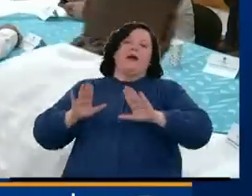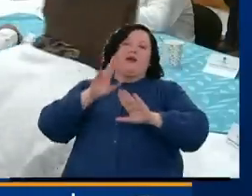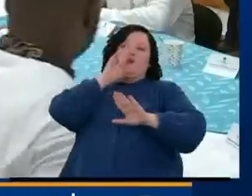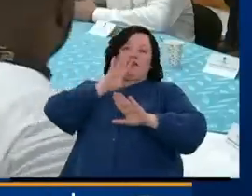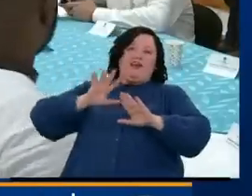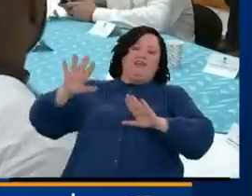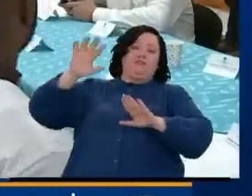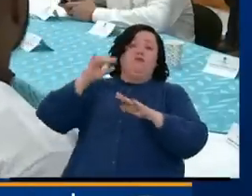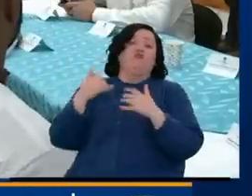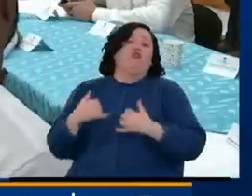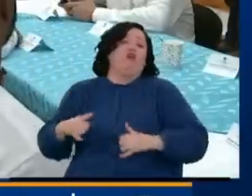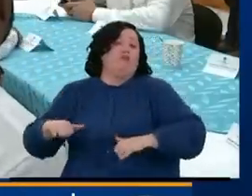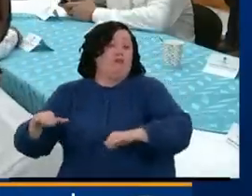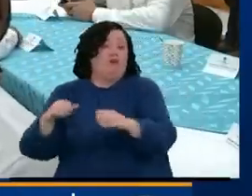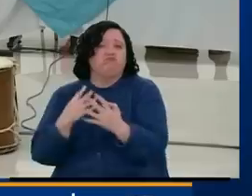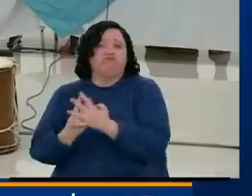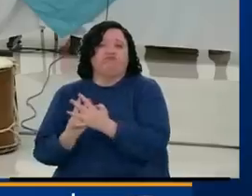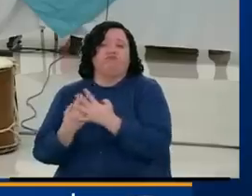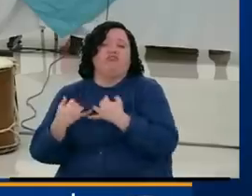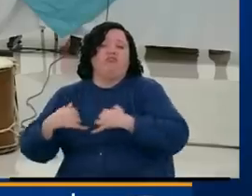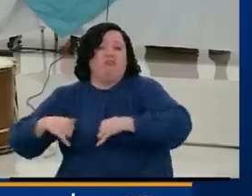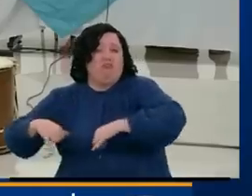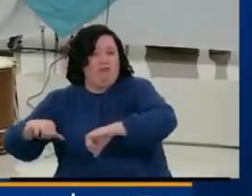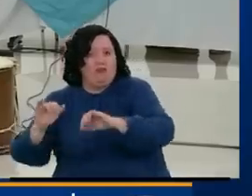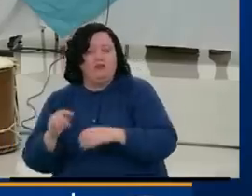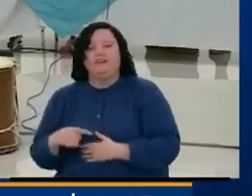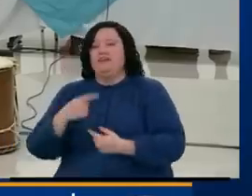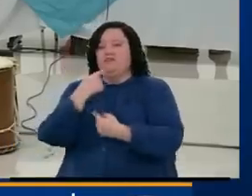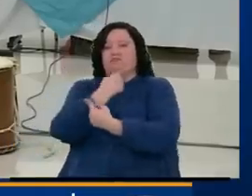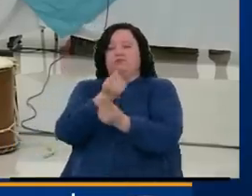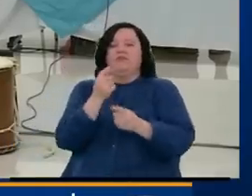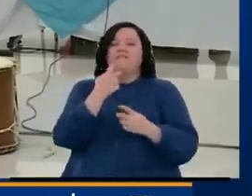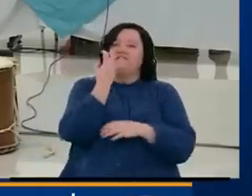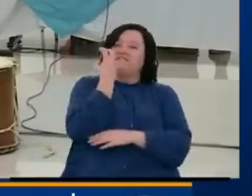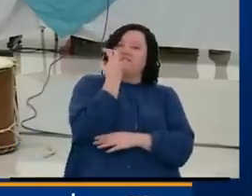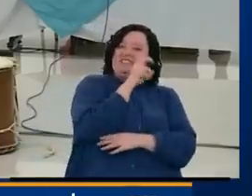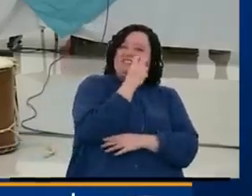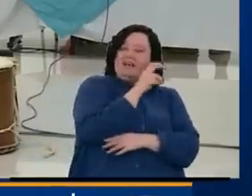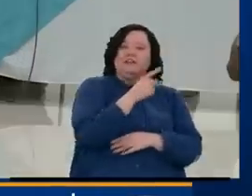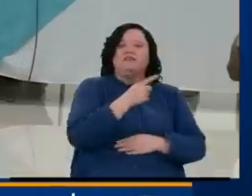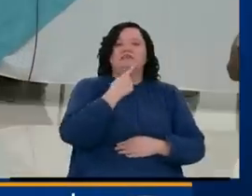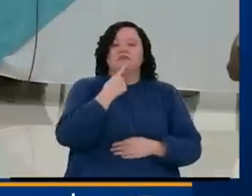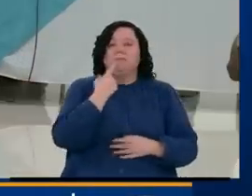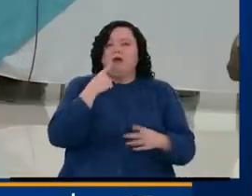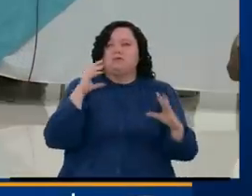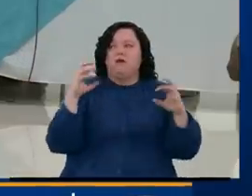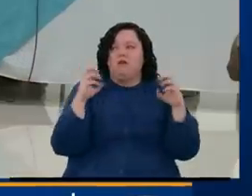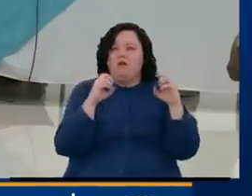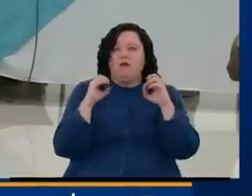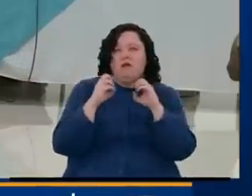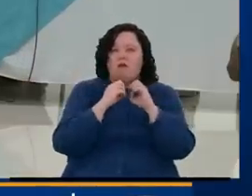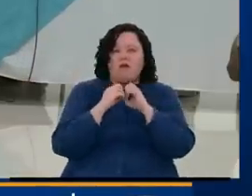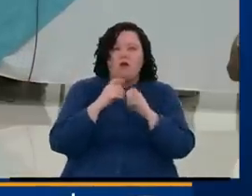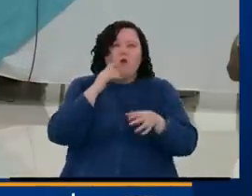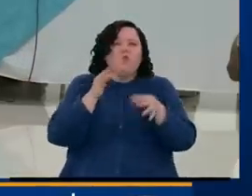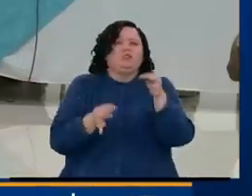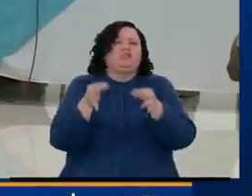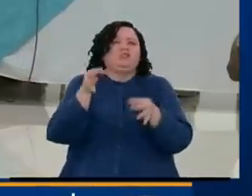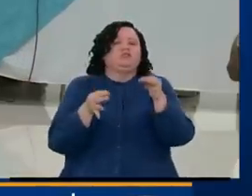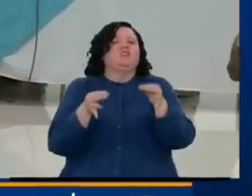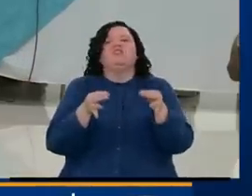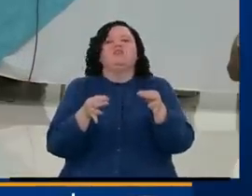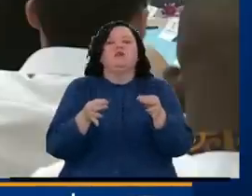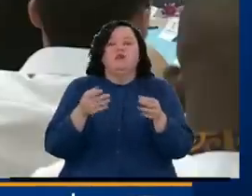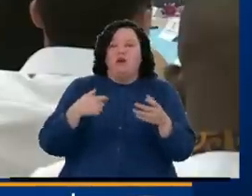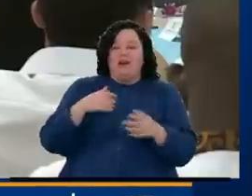y que aún siguen privados de la libertad. Manifestó que los fiscales prácticamente se pusieron de acuerdo para que fueran juzgados bajo el delito de